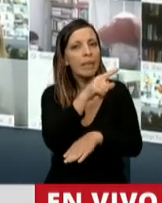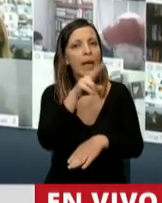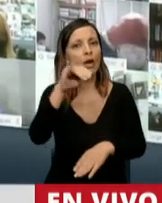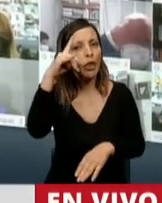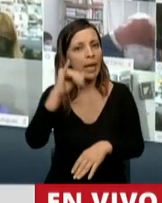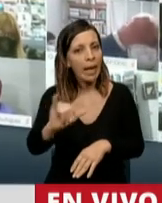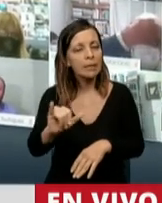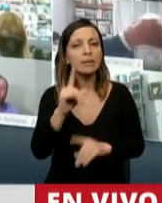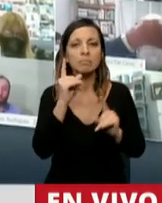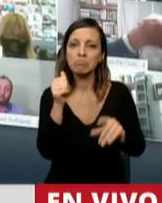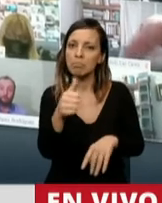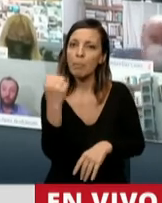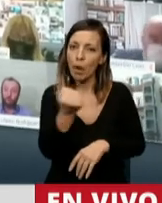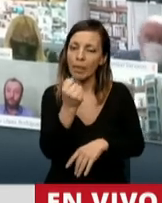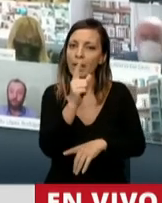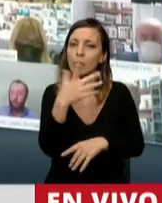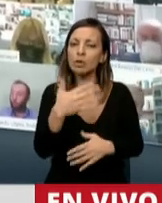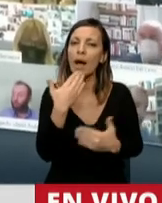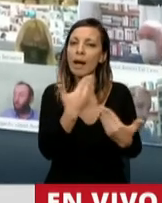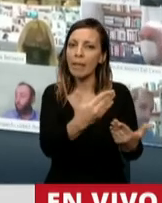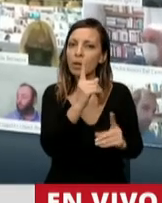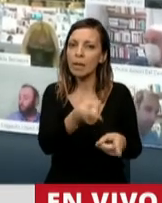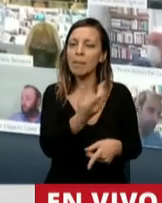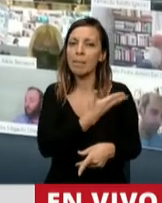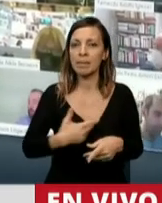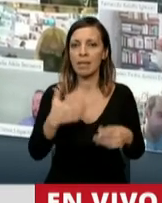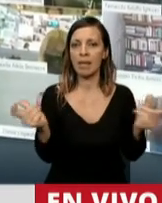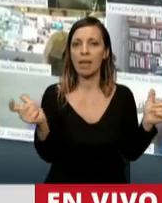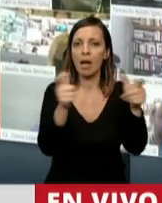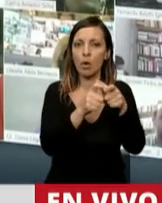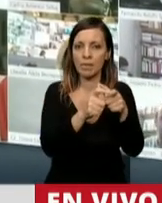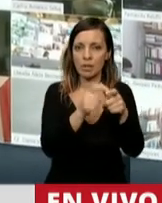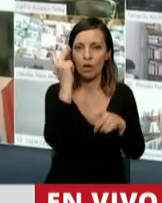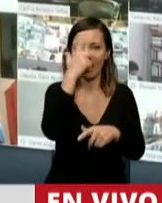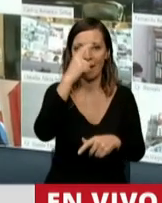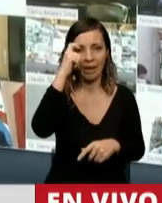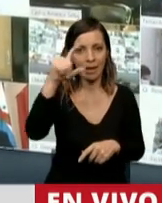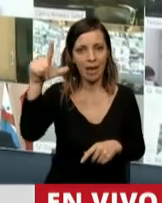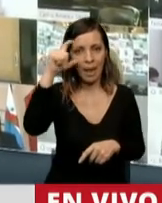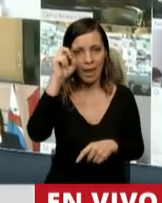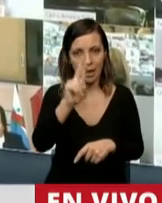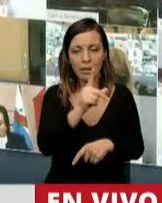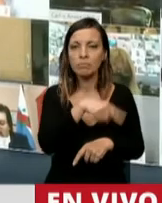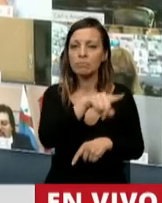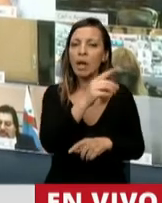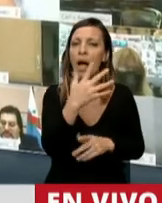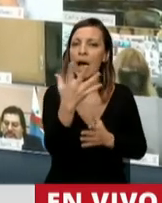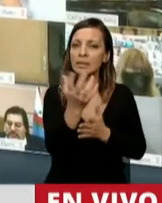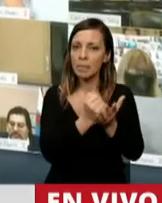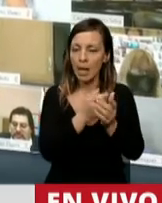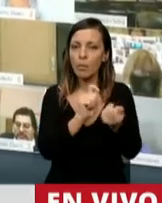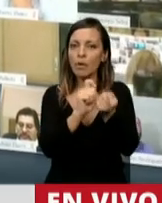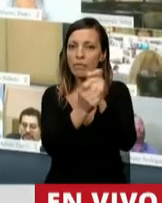agradecer al presidente de la Comisión, a Carlos Geller, que aceptaron la